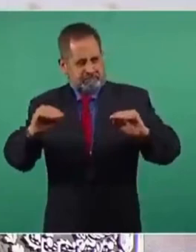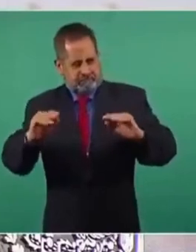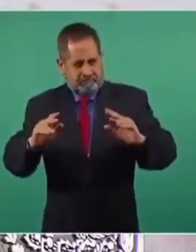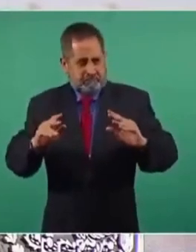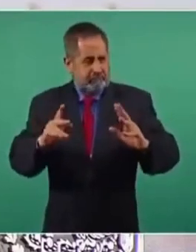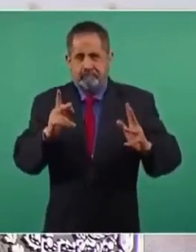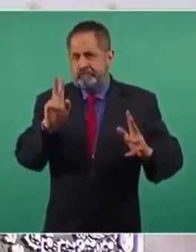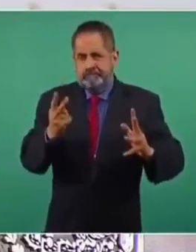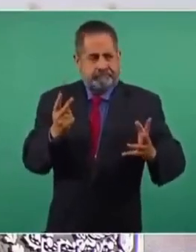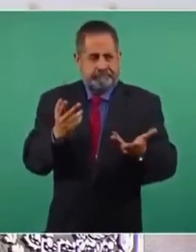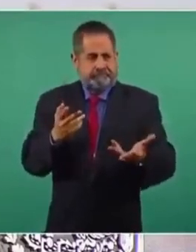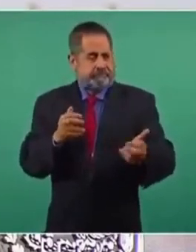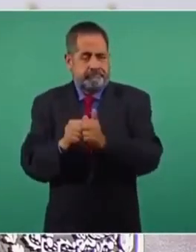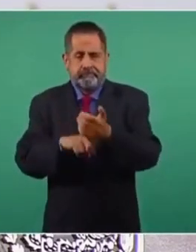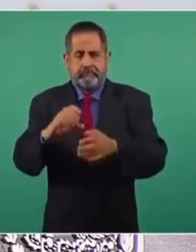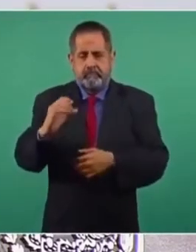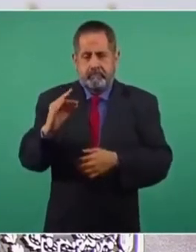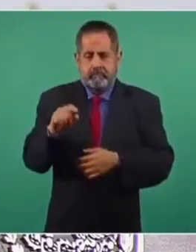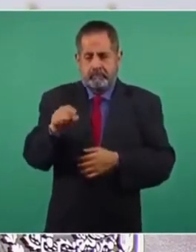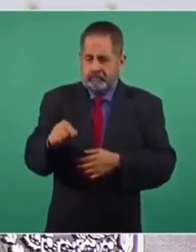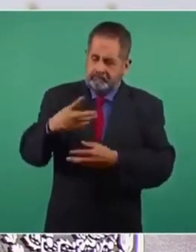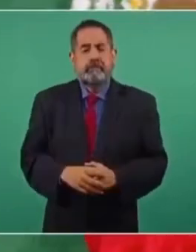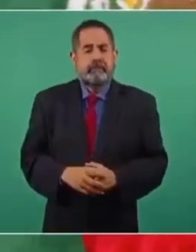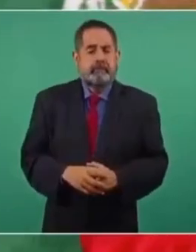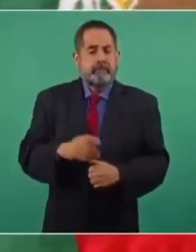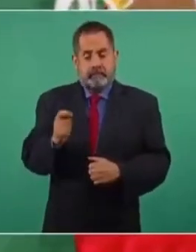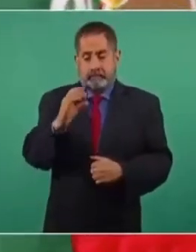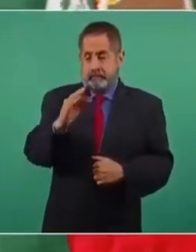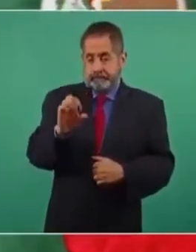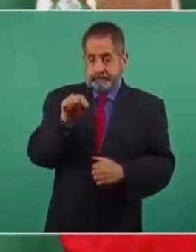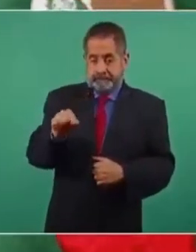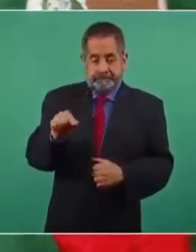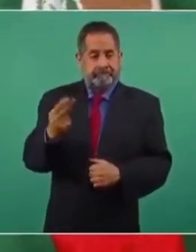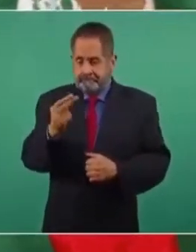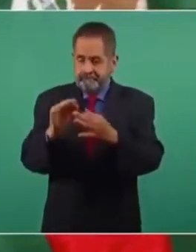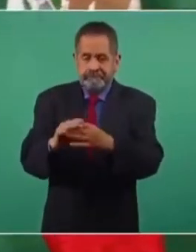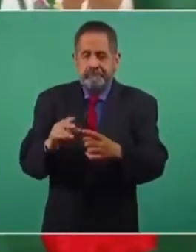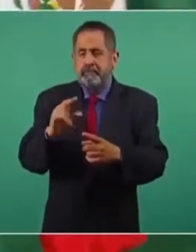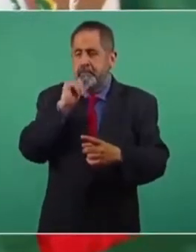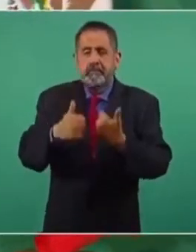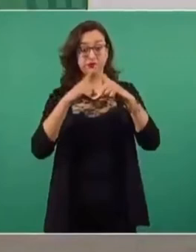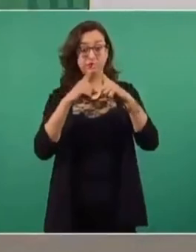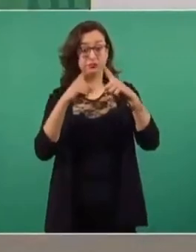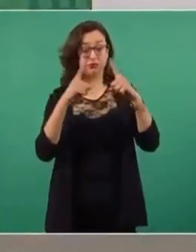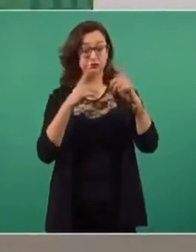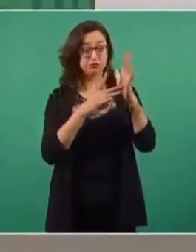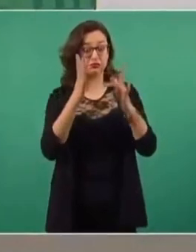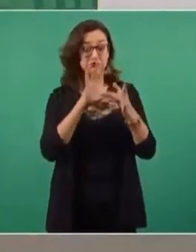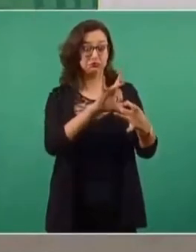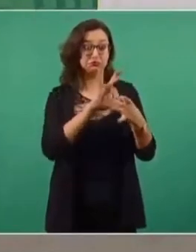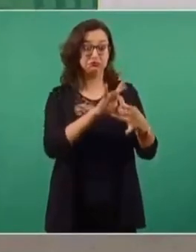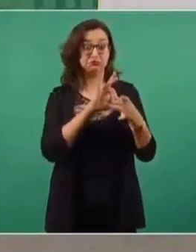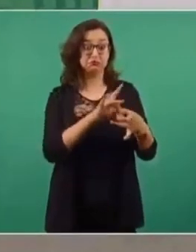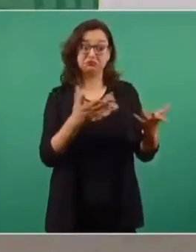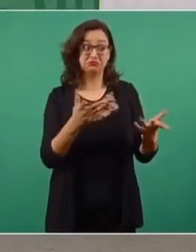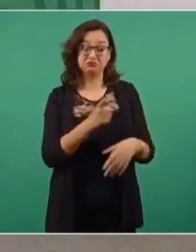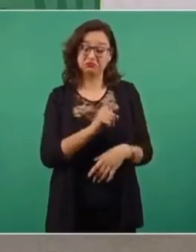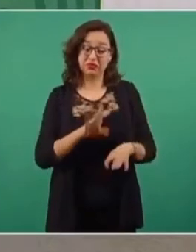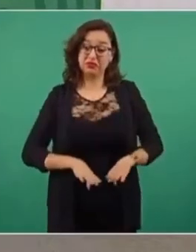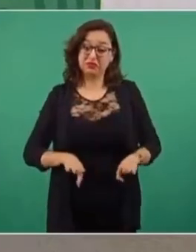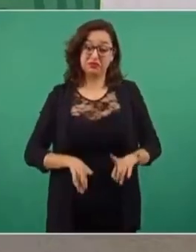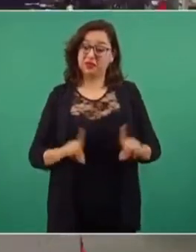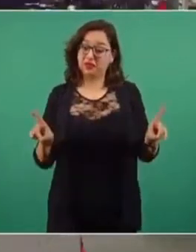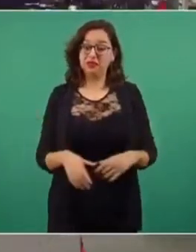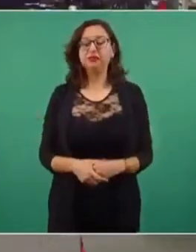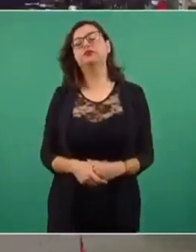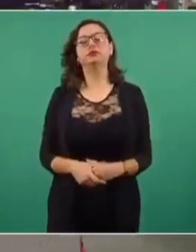Pero necesito que la Comisión Federal de Electricidad se fortalezca, que para eso no tenga que enfrentar una competencia desleal. Finalmente, presidente, justo lo que mencionaba en